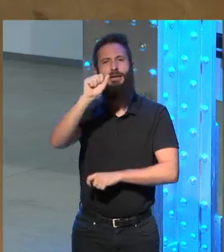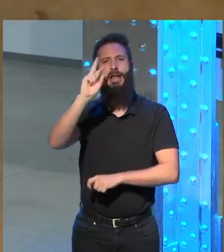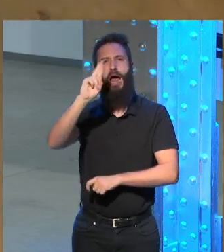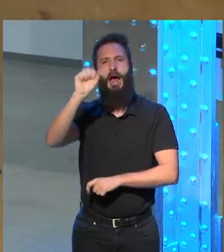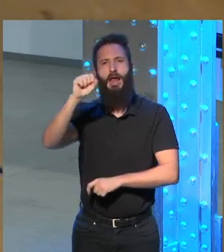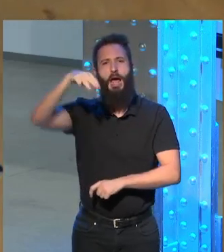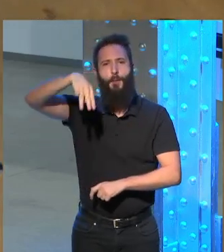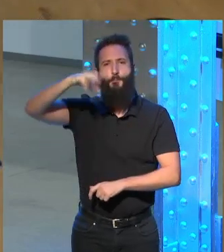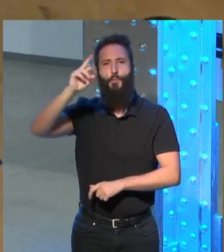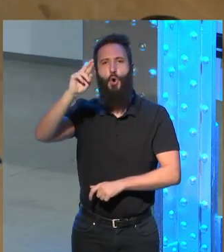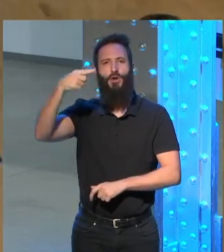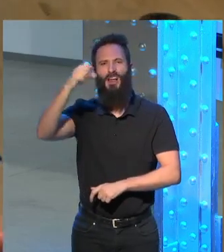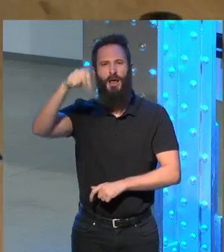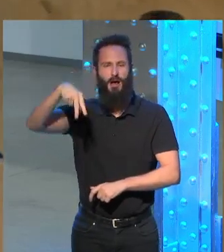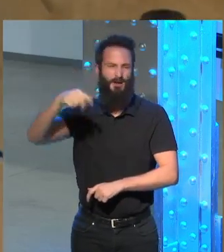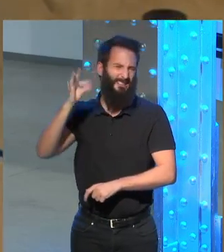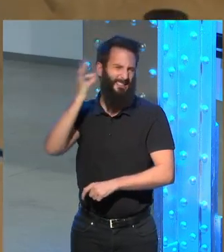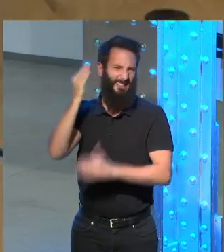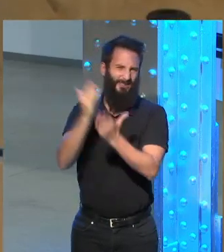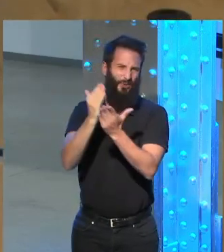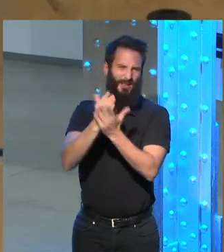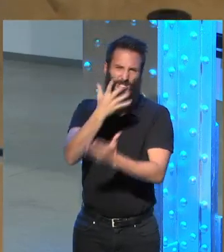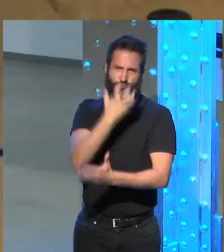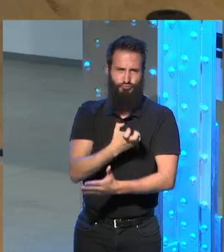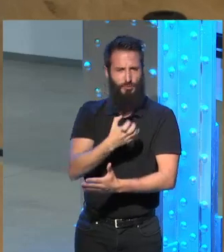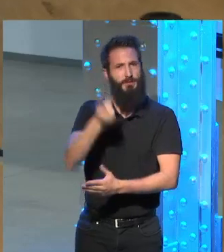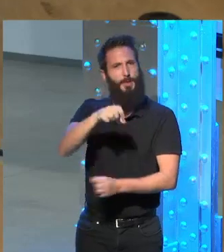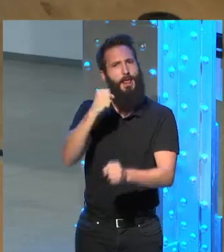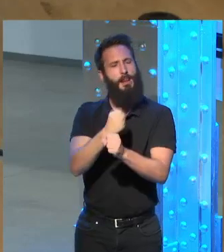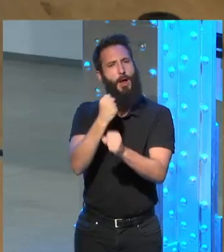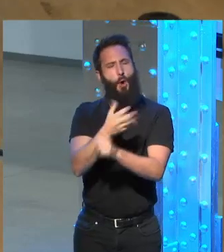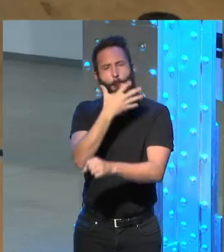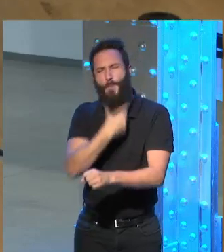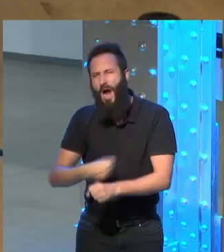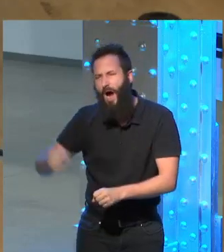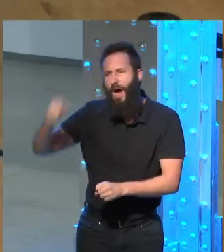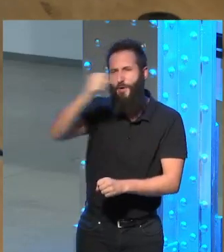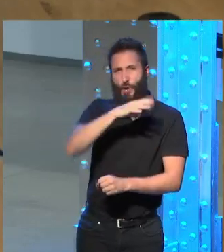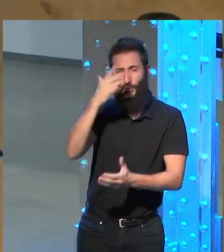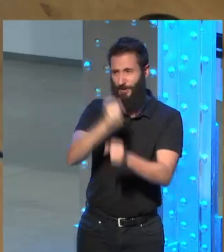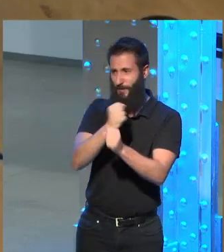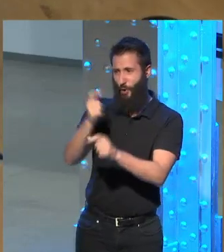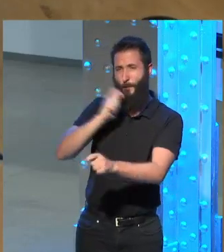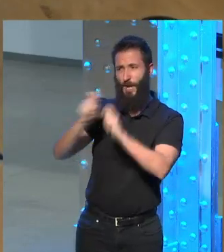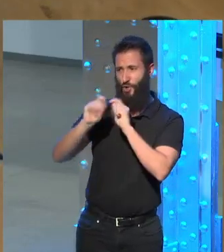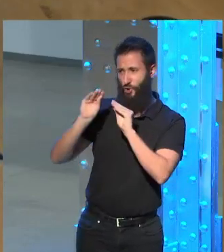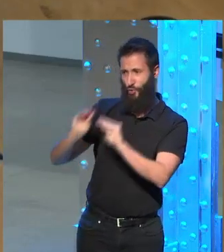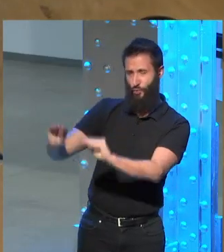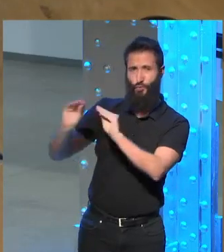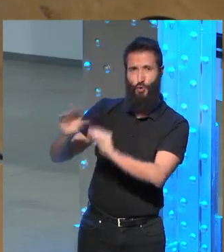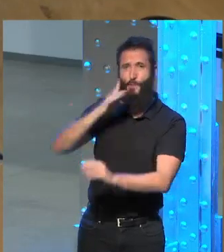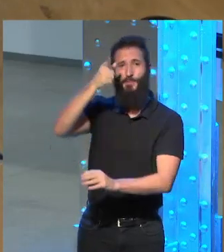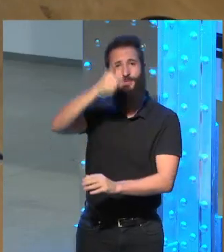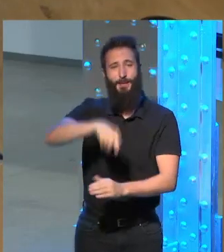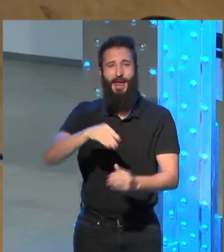estudiante muy seria que escribió un trabajo brillante sobre tu trabajo periodístico y sobre todo sobre los